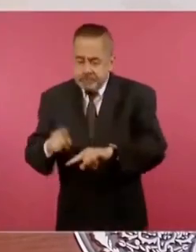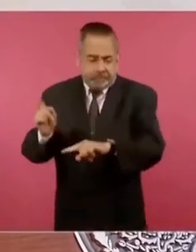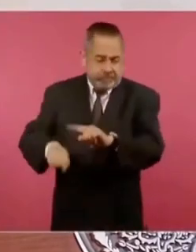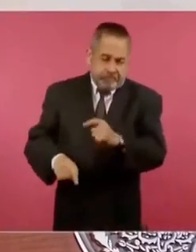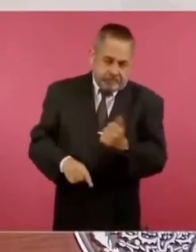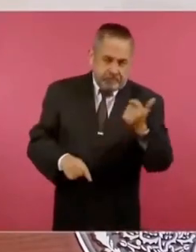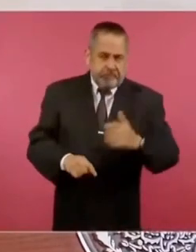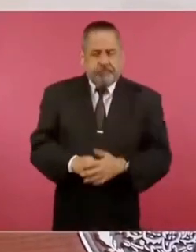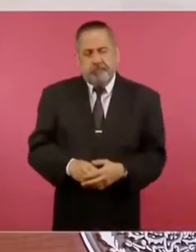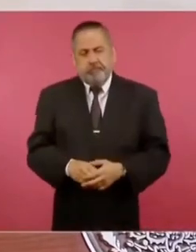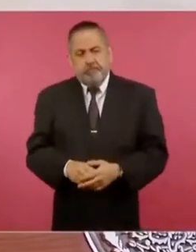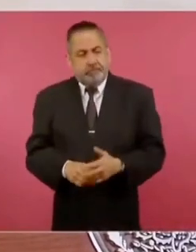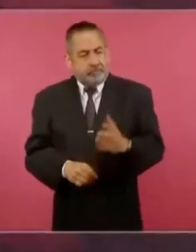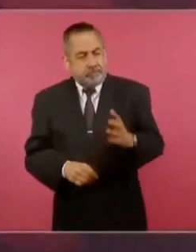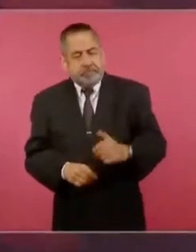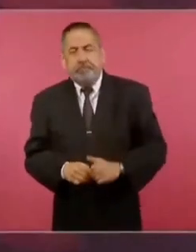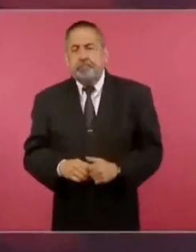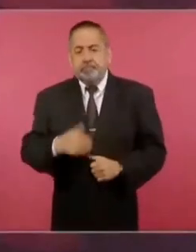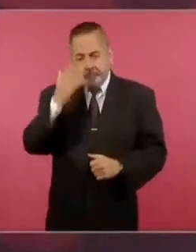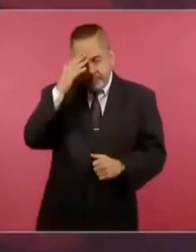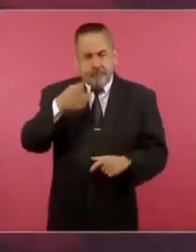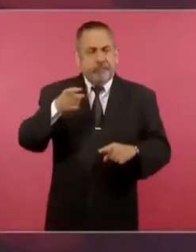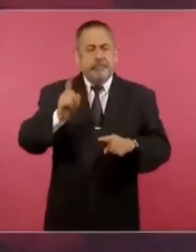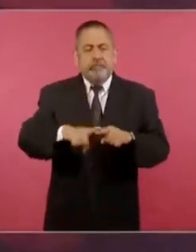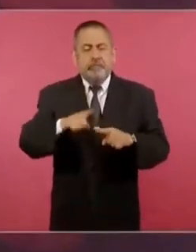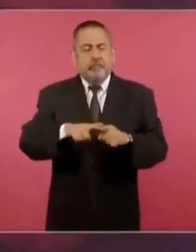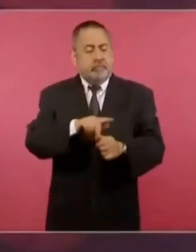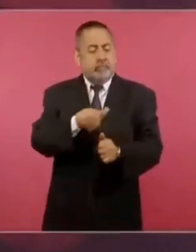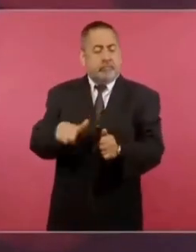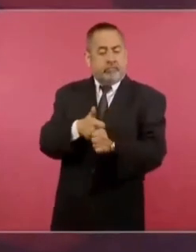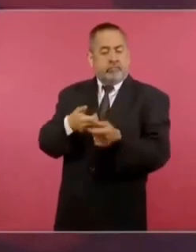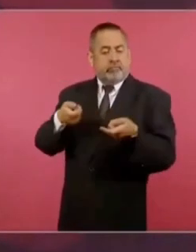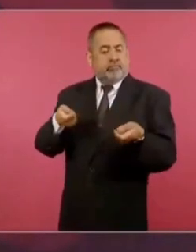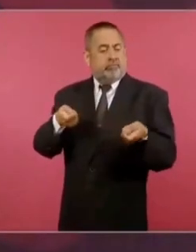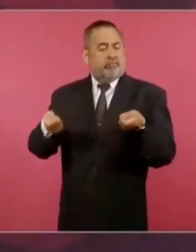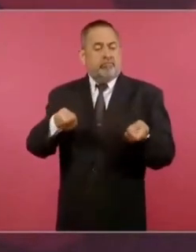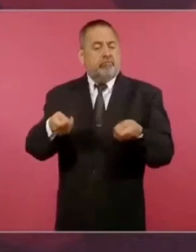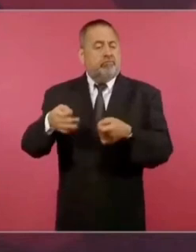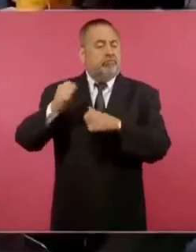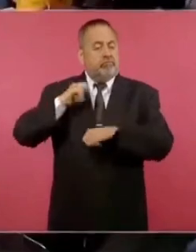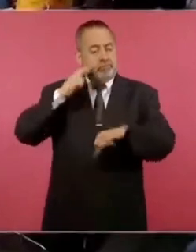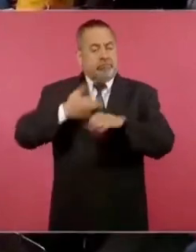¿Sabes quiénes manejaban los tribunales agrarios?